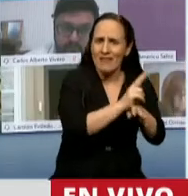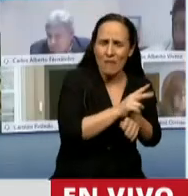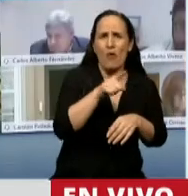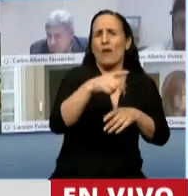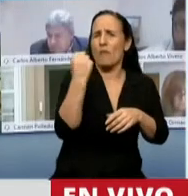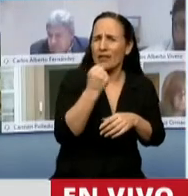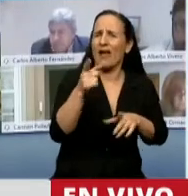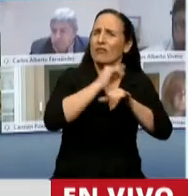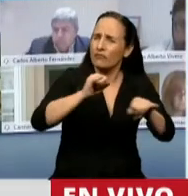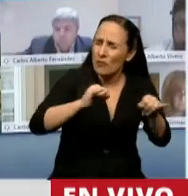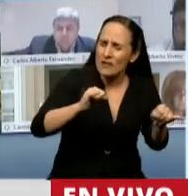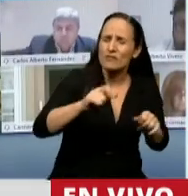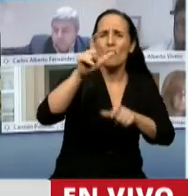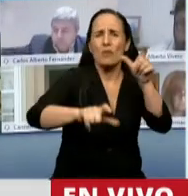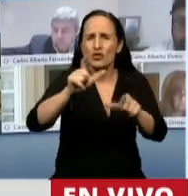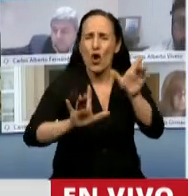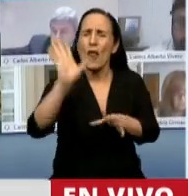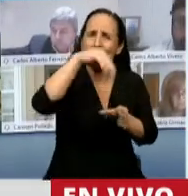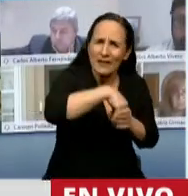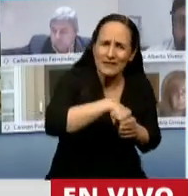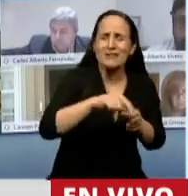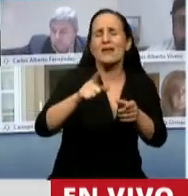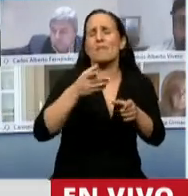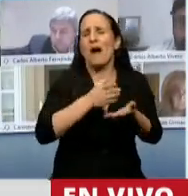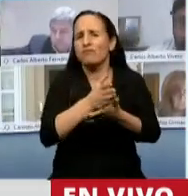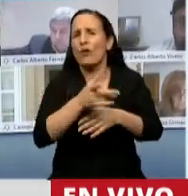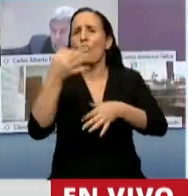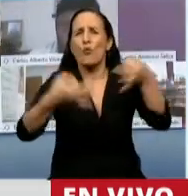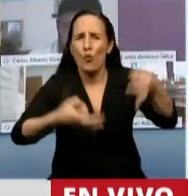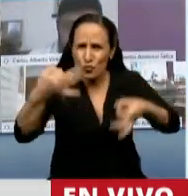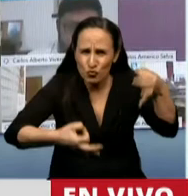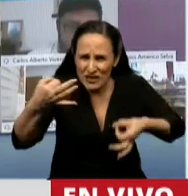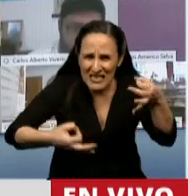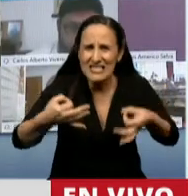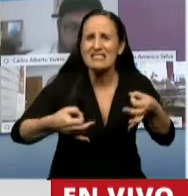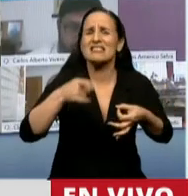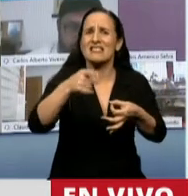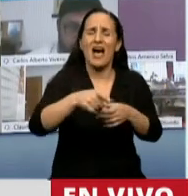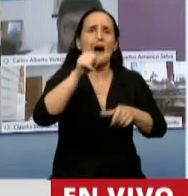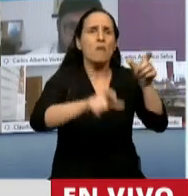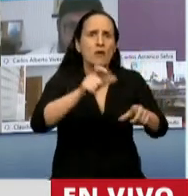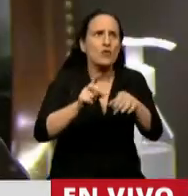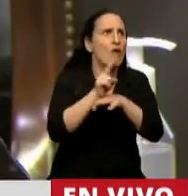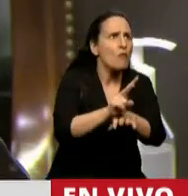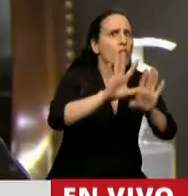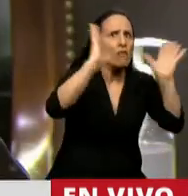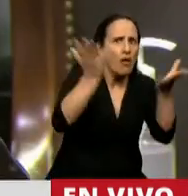ambiental, la participación pública, el acceso a la justicia, la defensa también, o las garantías de los defensores ambientales.